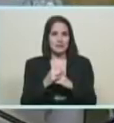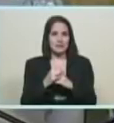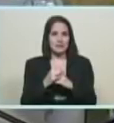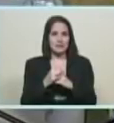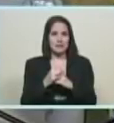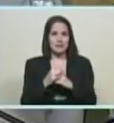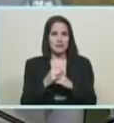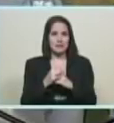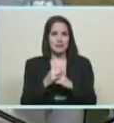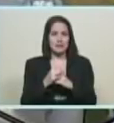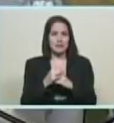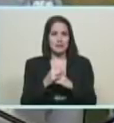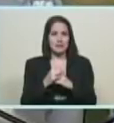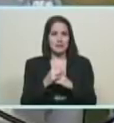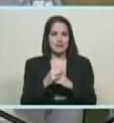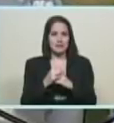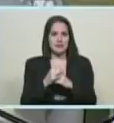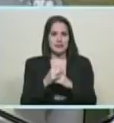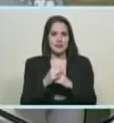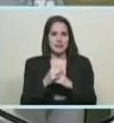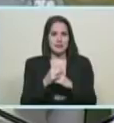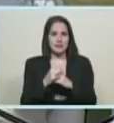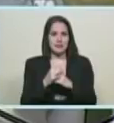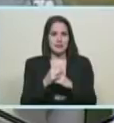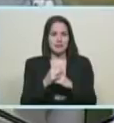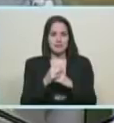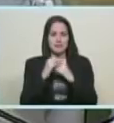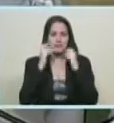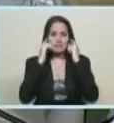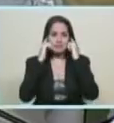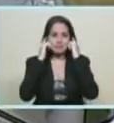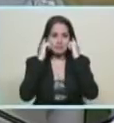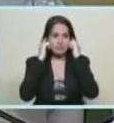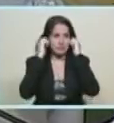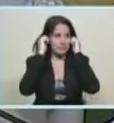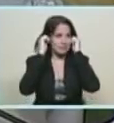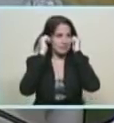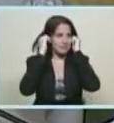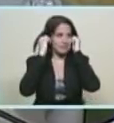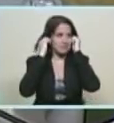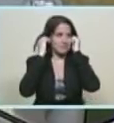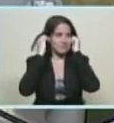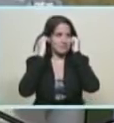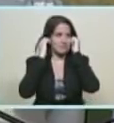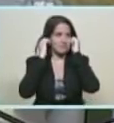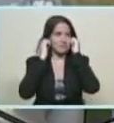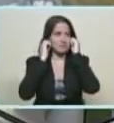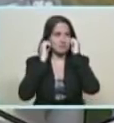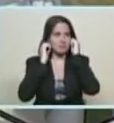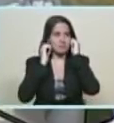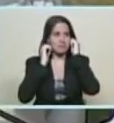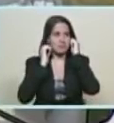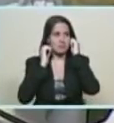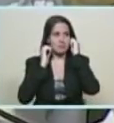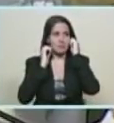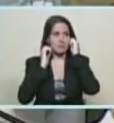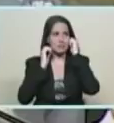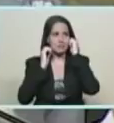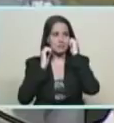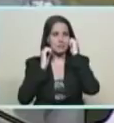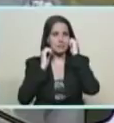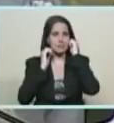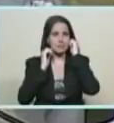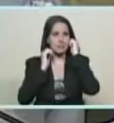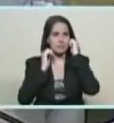confluir todas las tradiciones y las costumbres de nuestros hermanos pueblos del Caribe como también